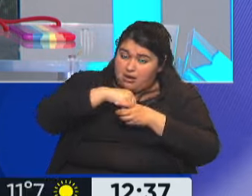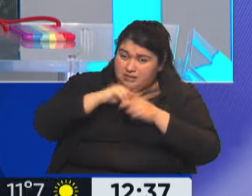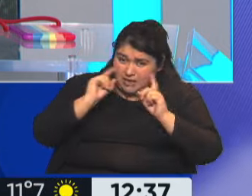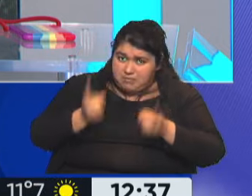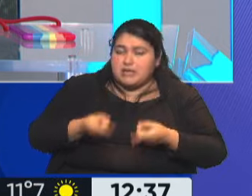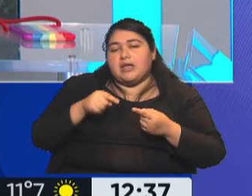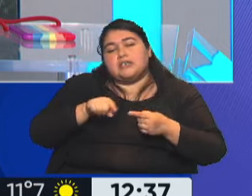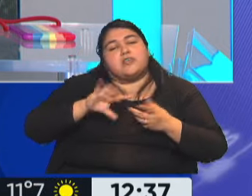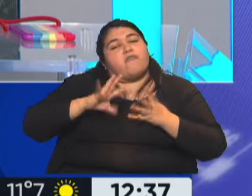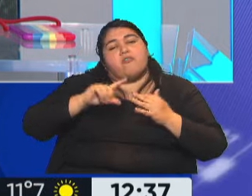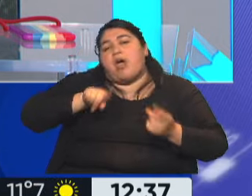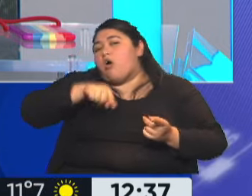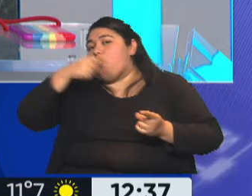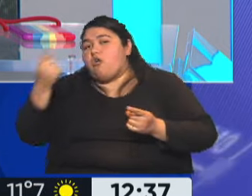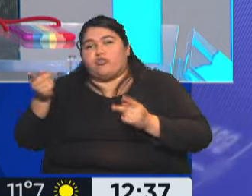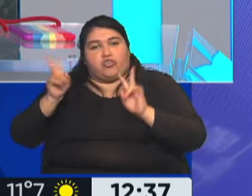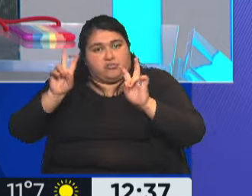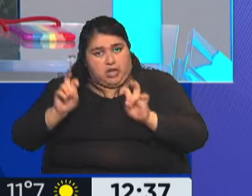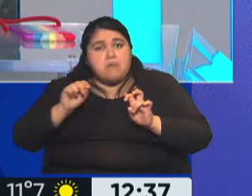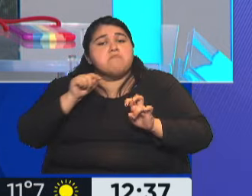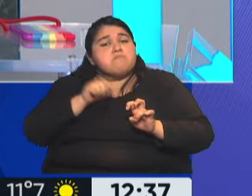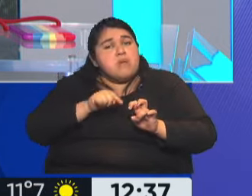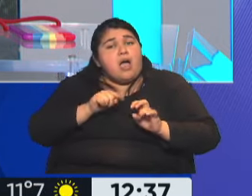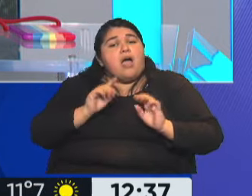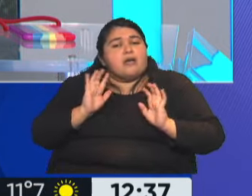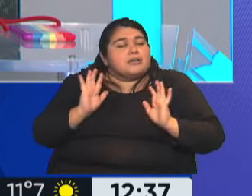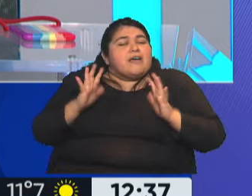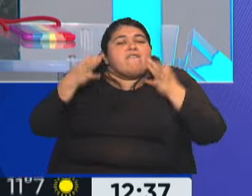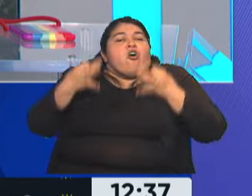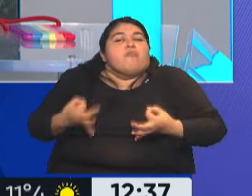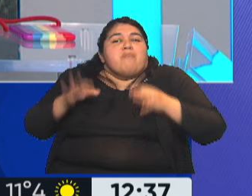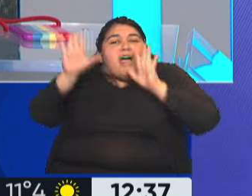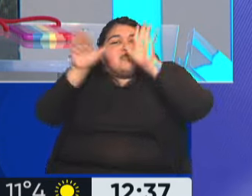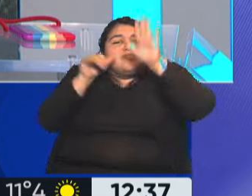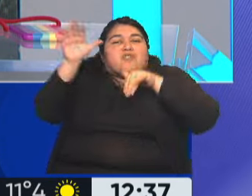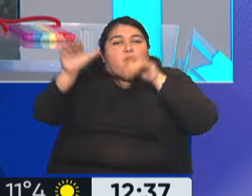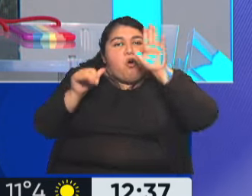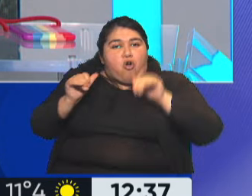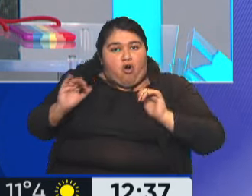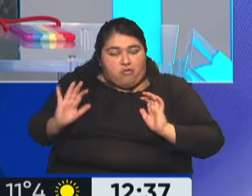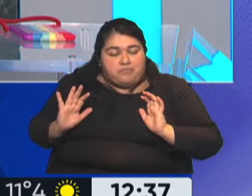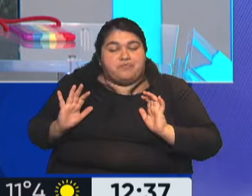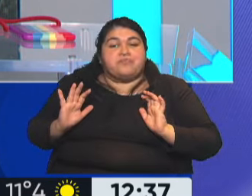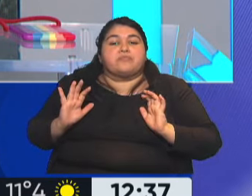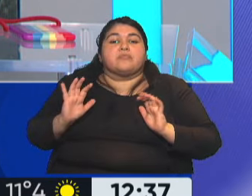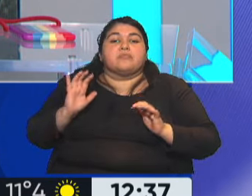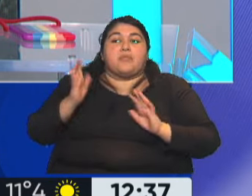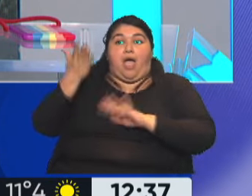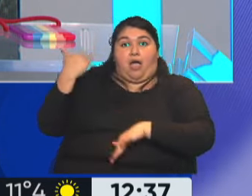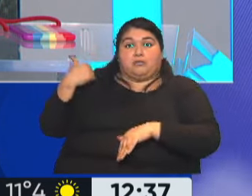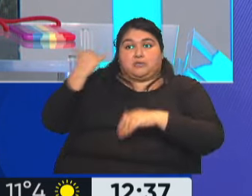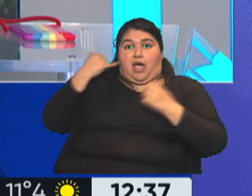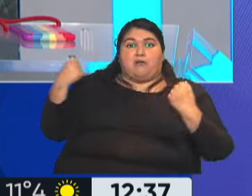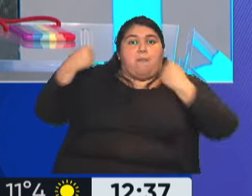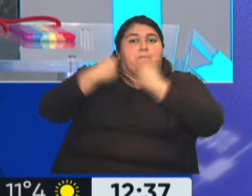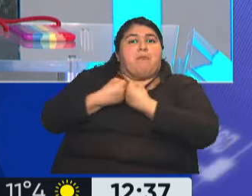tenemos otra instancia que es lo que convocó formalmente la respuesta institucional que deviene de la firma del otro